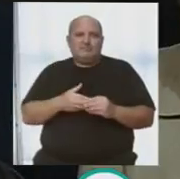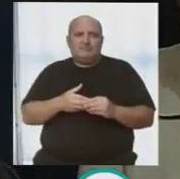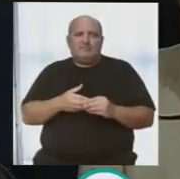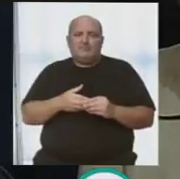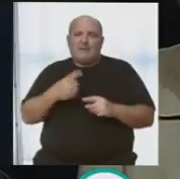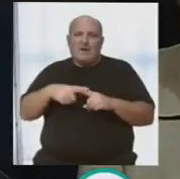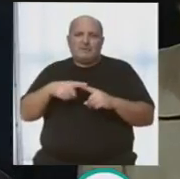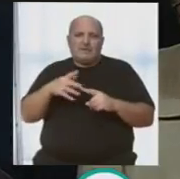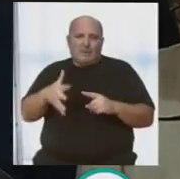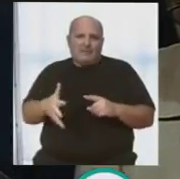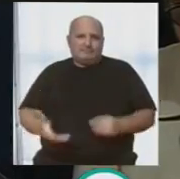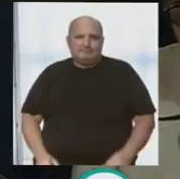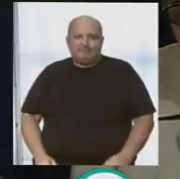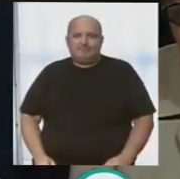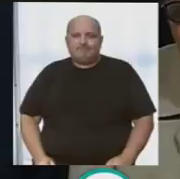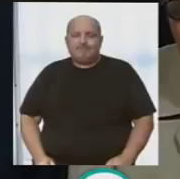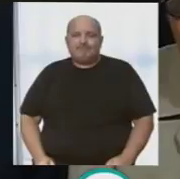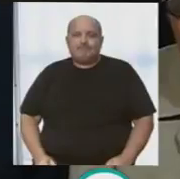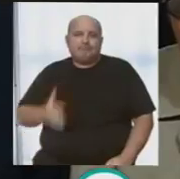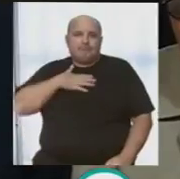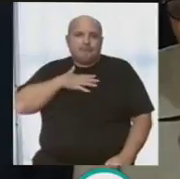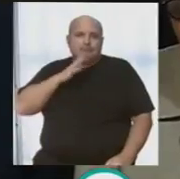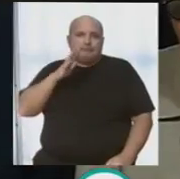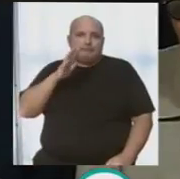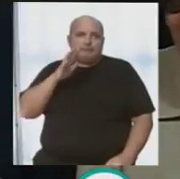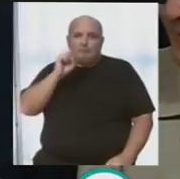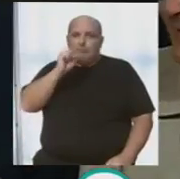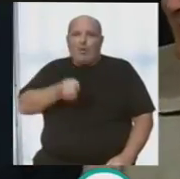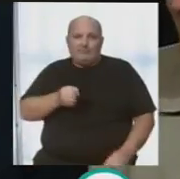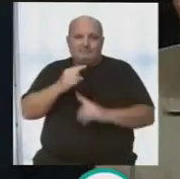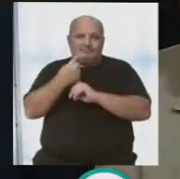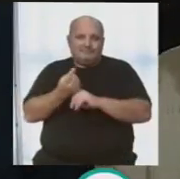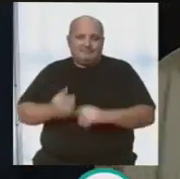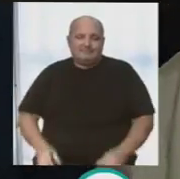está la cosa regular. El micro, ¿eh? El micro es que está...